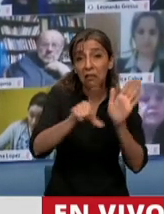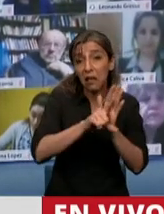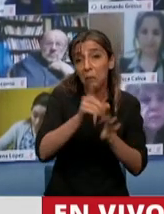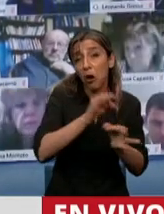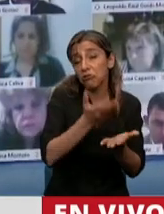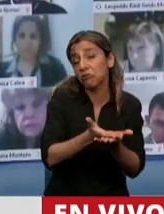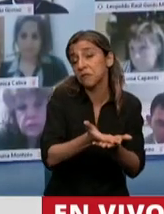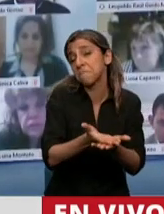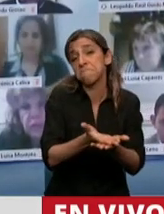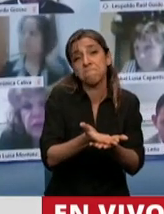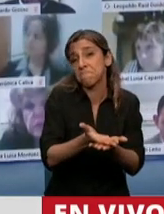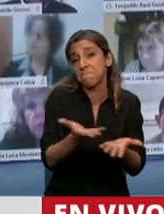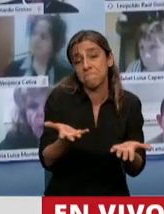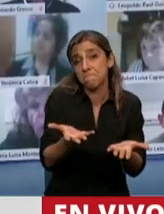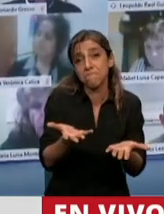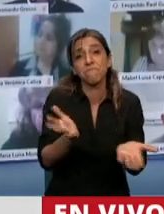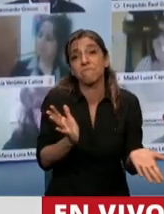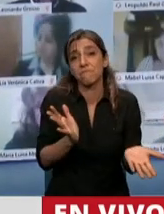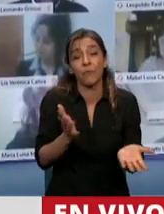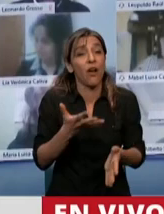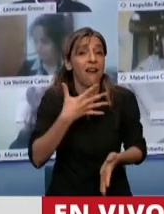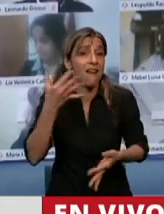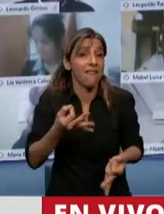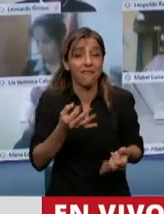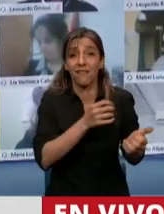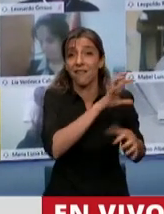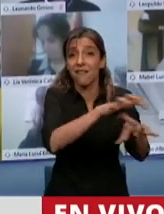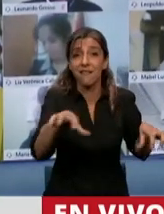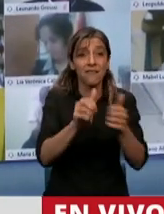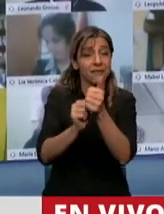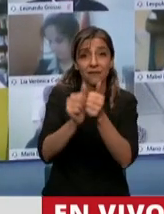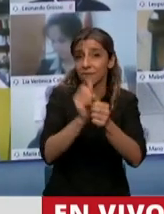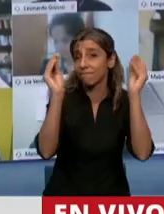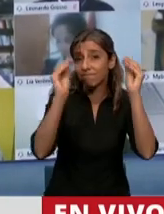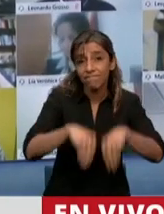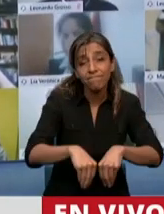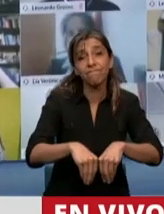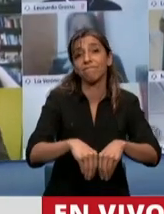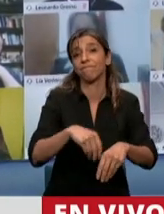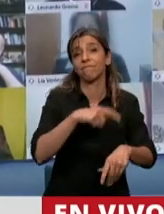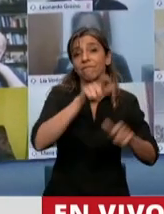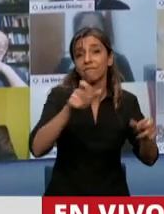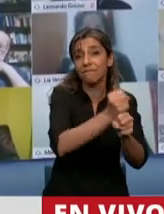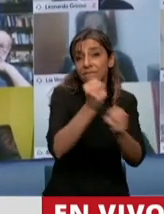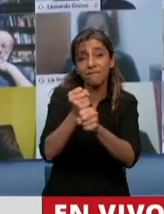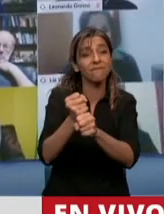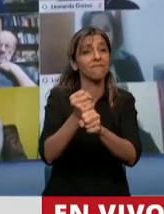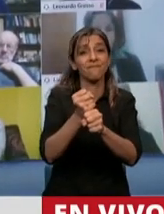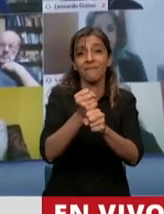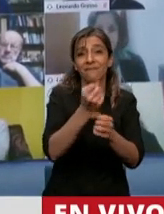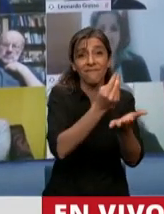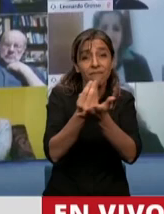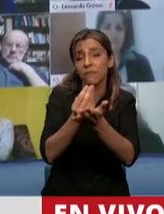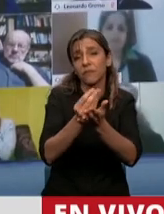es seguir viendo, nos va a seguir mostrando cómo se siguen cayendo las empresas, cómo se siguen perdiendo puestos de trabajo. En este